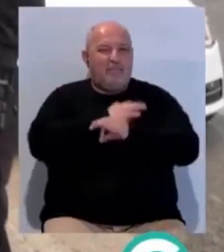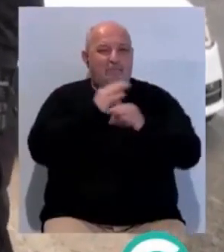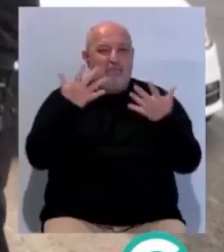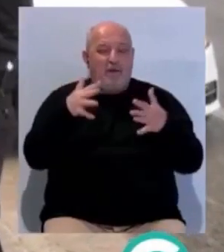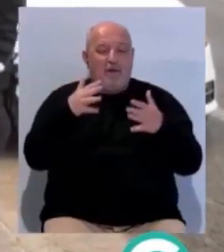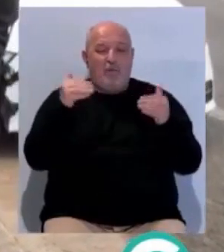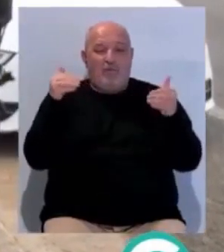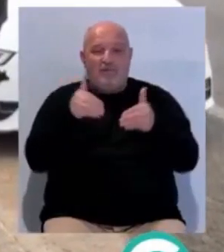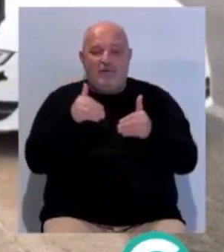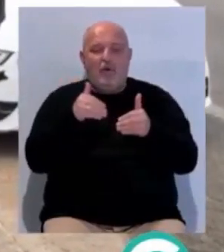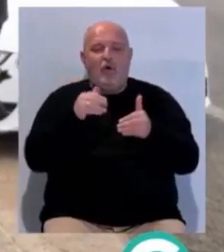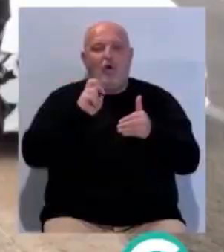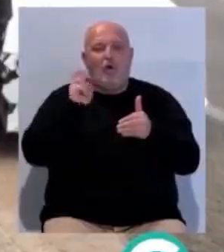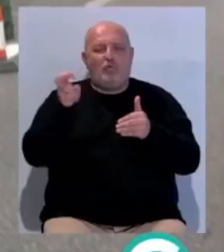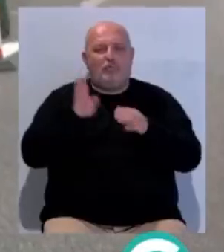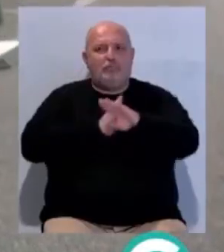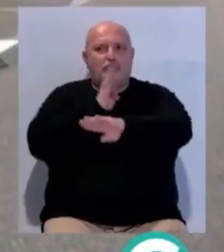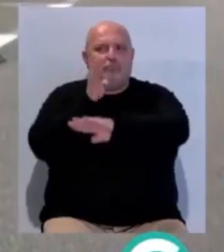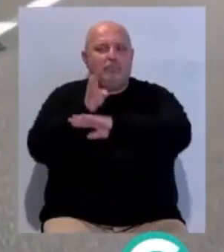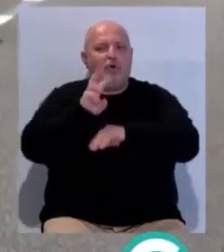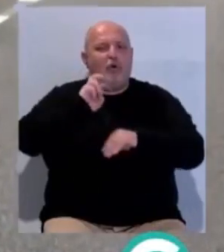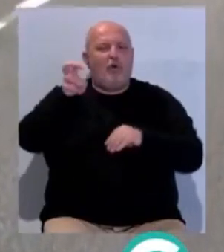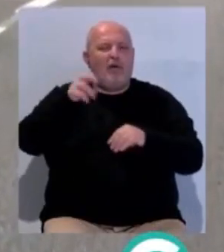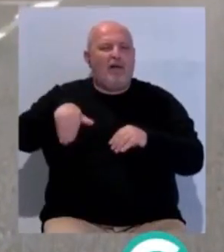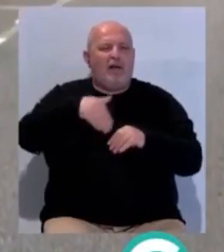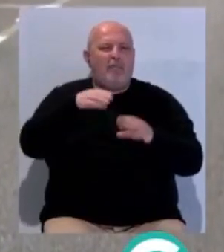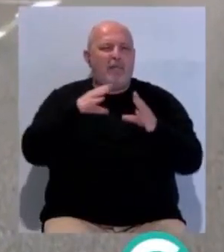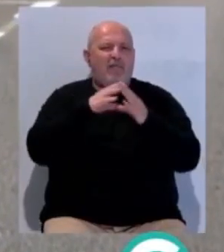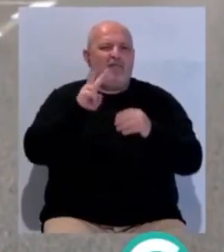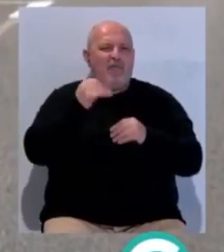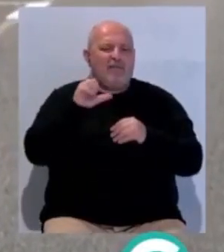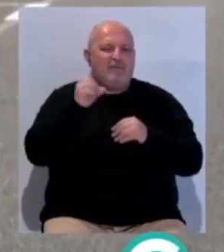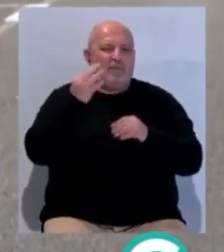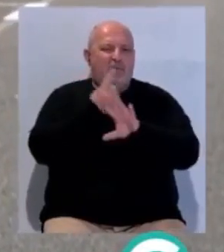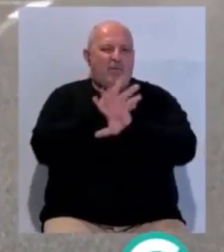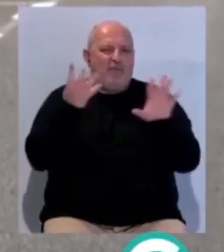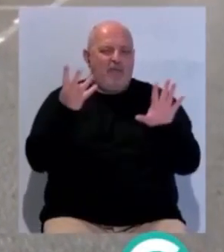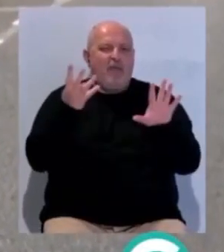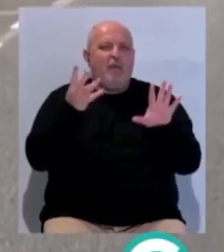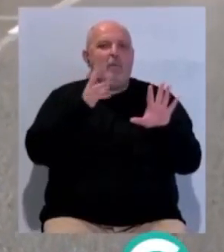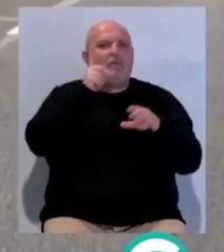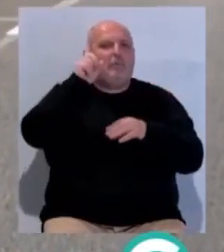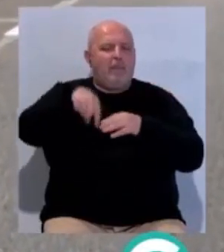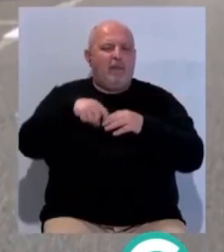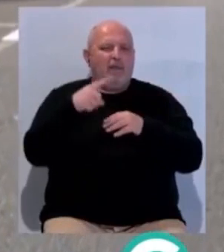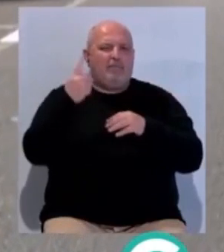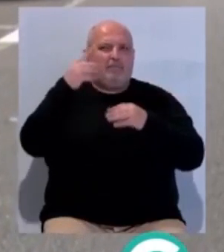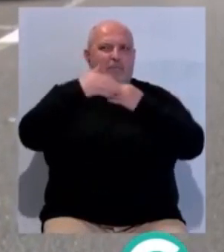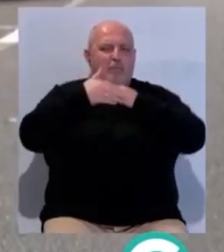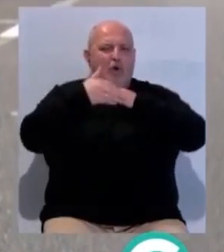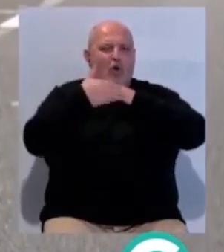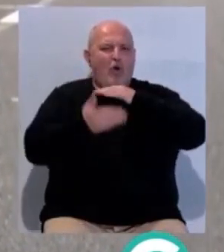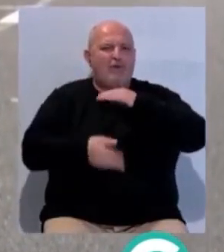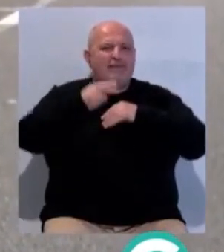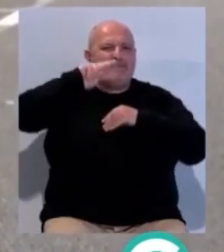del miércoles, al jueves, una dotación tuvo que trasladarse hasta la Plaza de las Viudas, a su número 19, por la caída de una cornisa desde